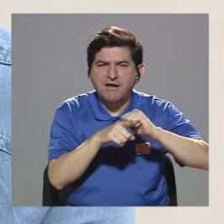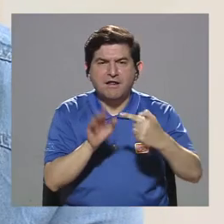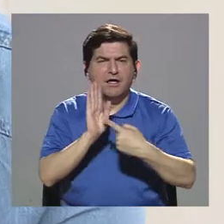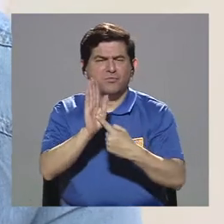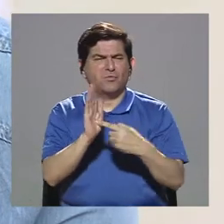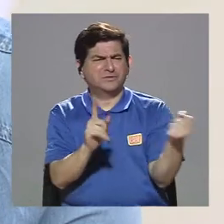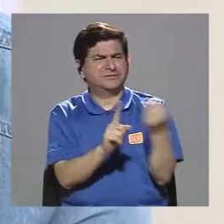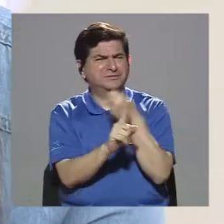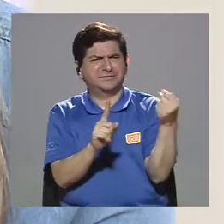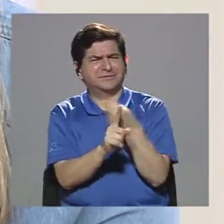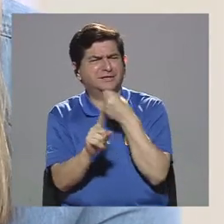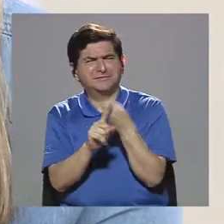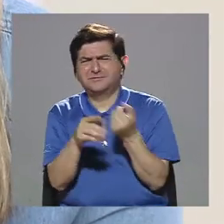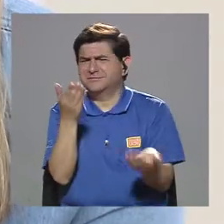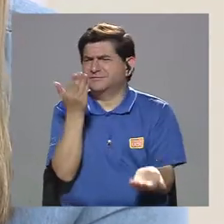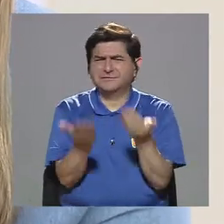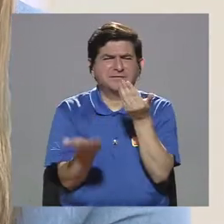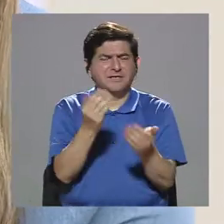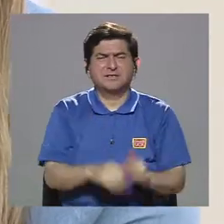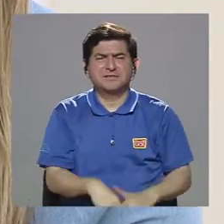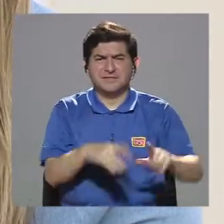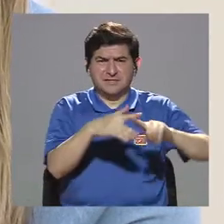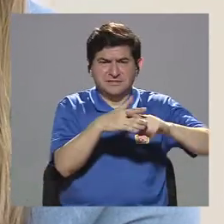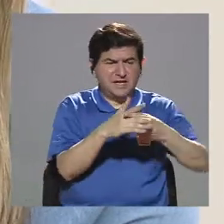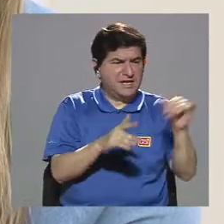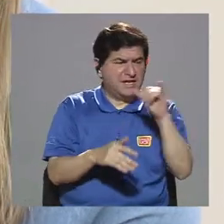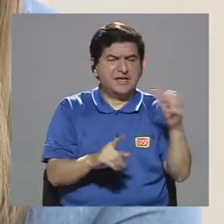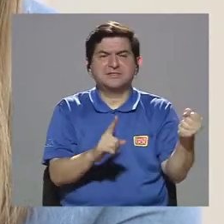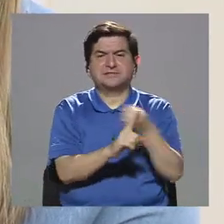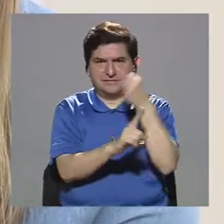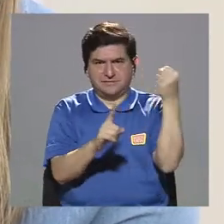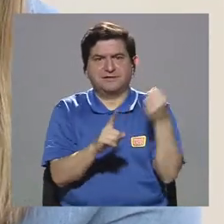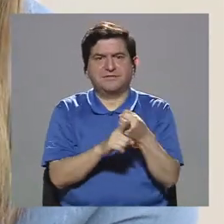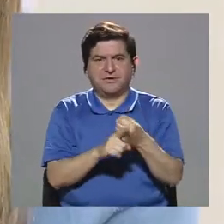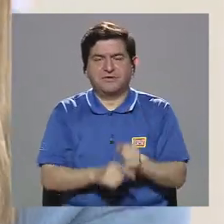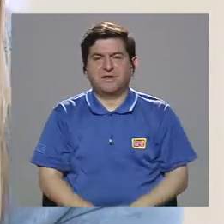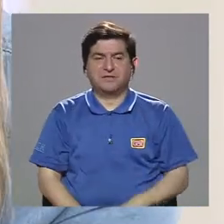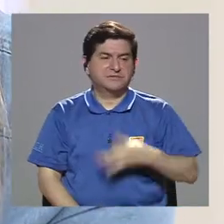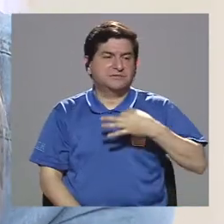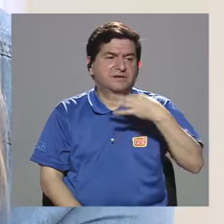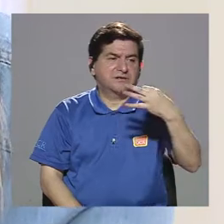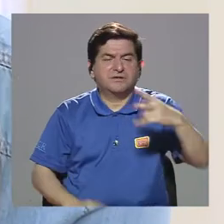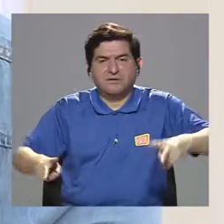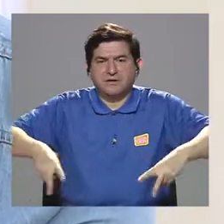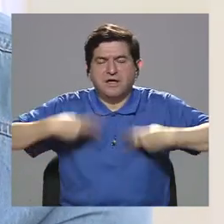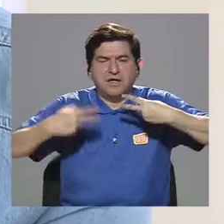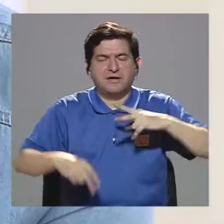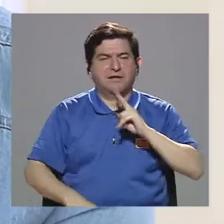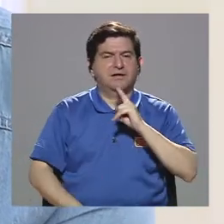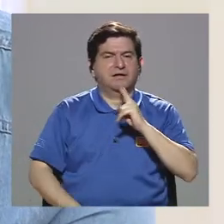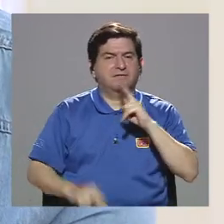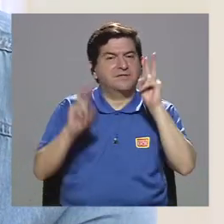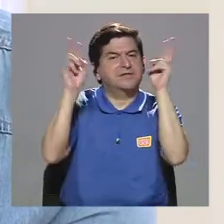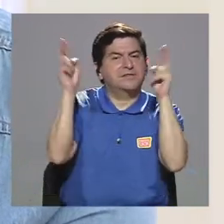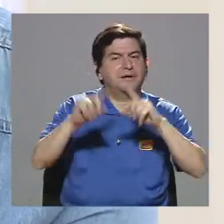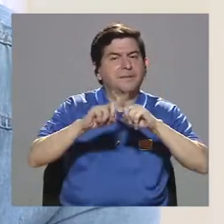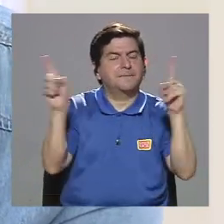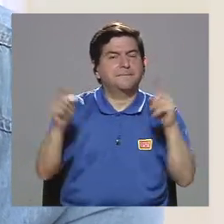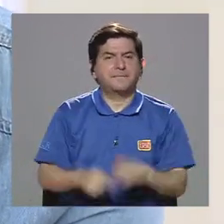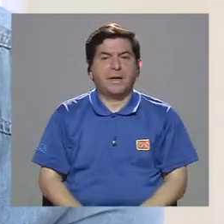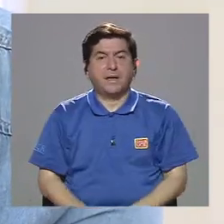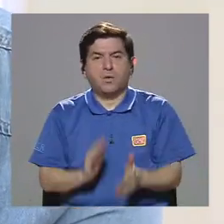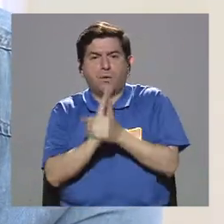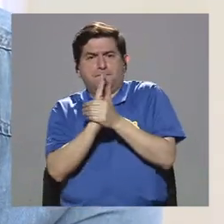manifestaciones de violencia que tal vez tienen el origen de las mismas violencias que en la vida real, entre comillas, pero que se